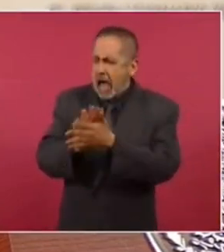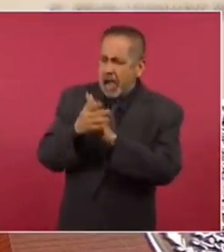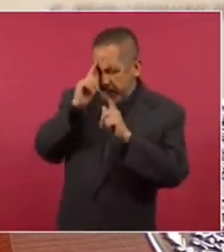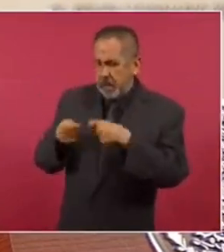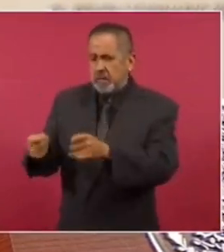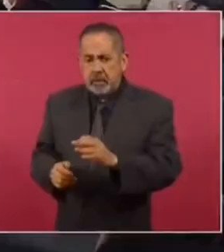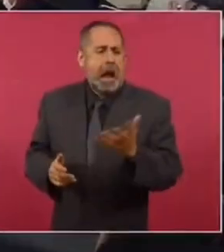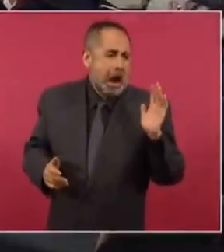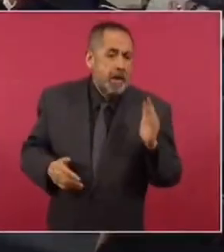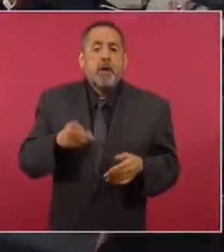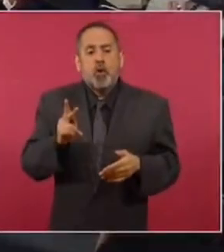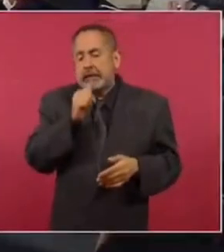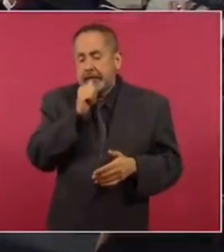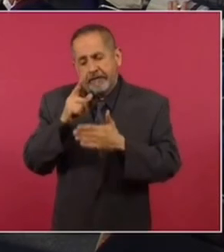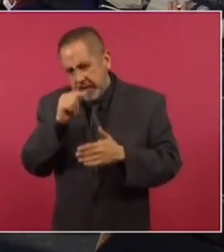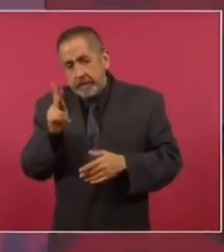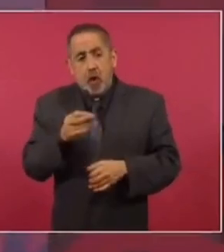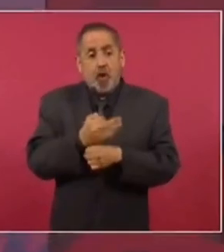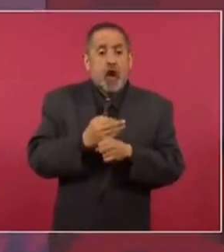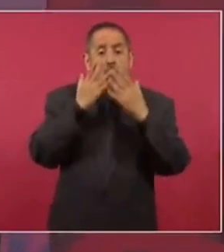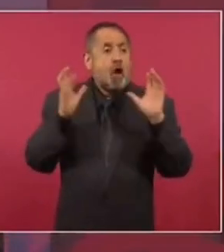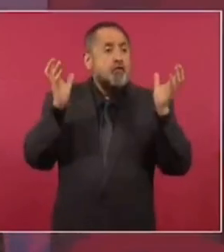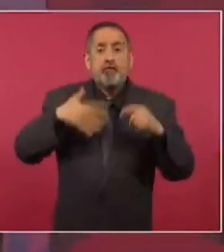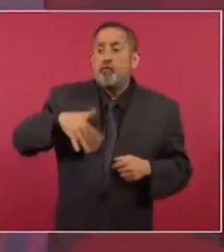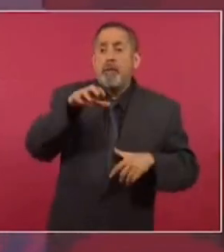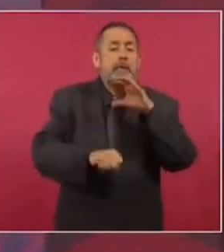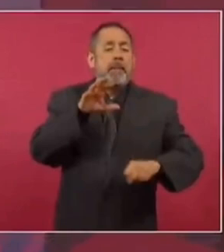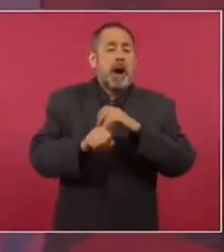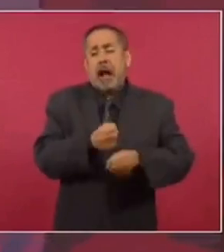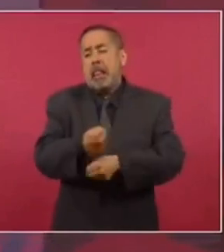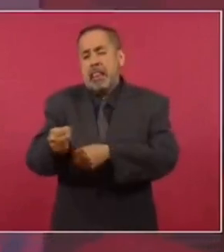no hay redadas, no hay maltrato.